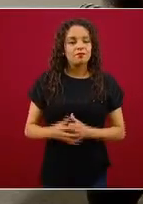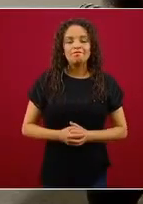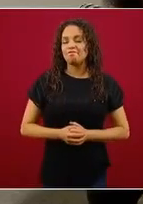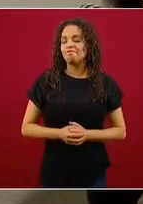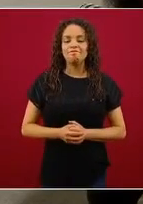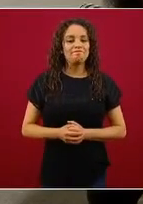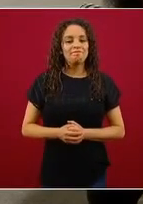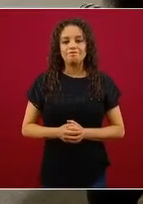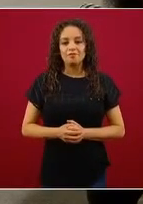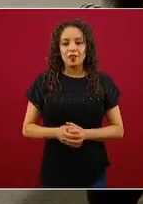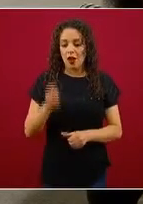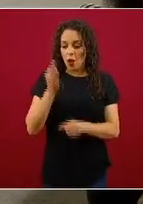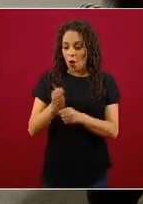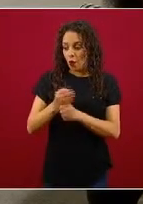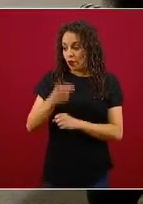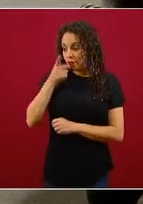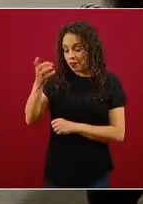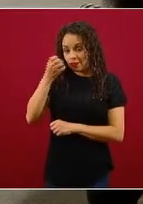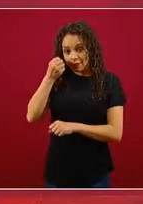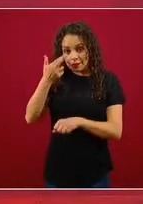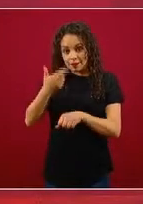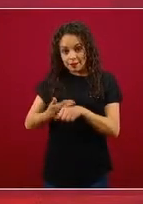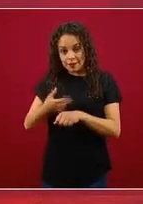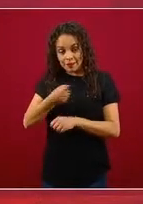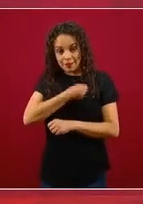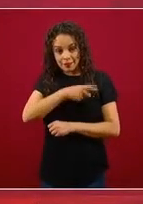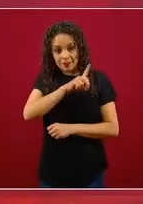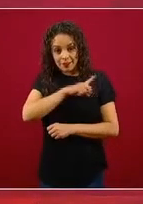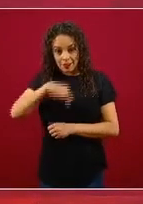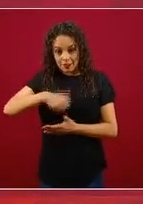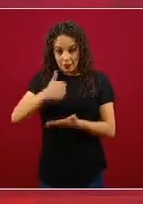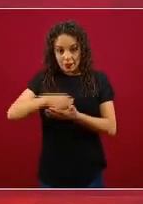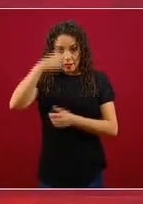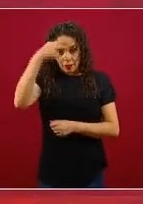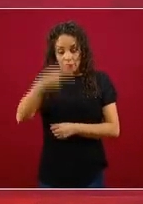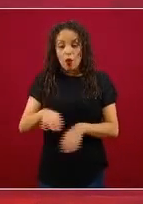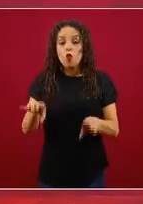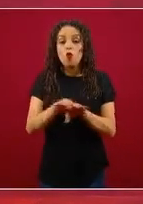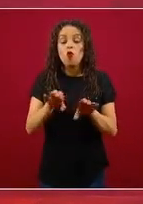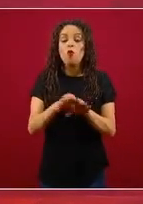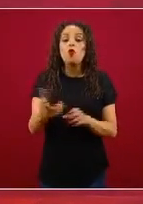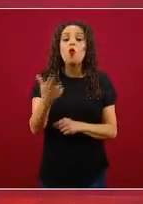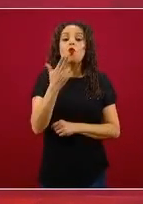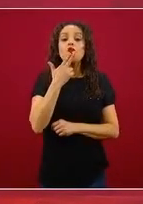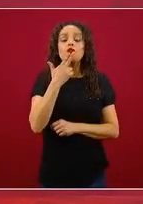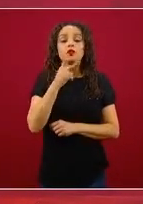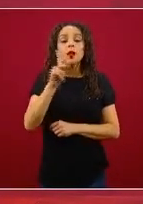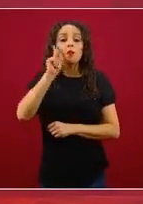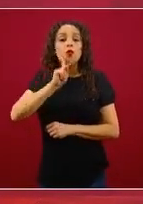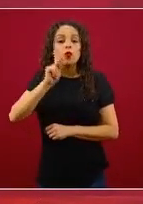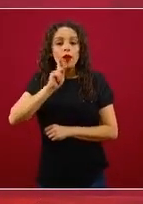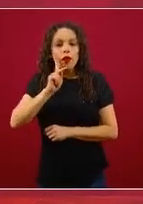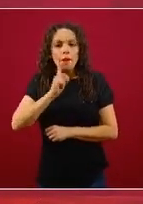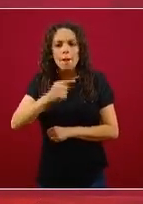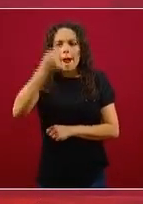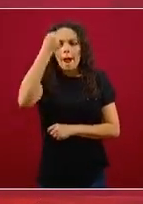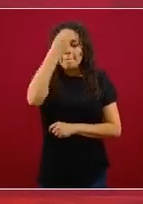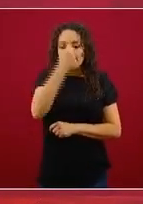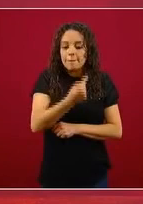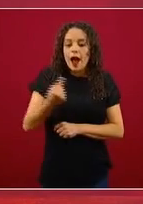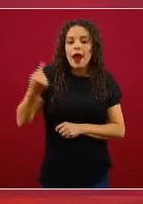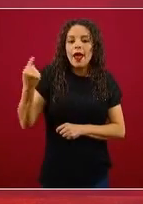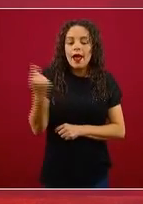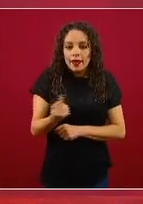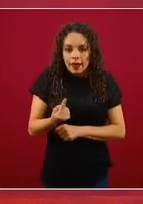señalar la Secretaría de Salud de la Ciudad de México, de cómo se usan las pruebas, con qué objetivo, en qué